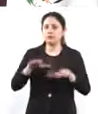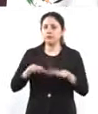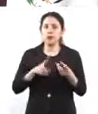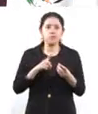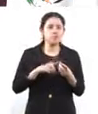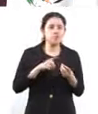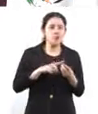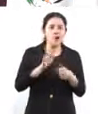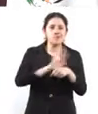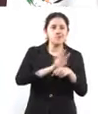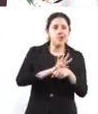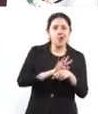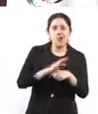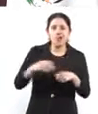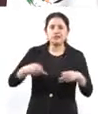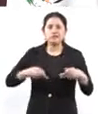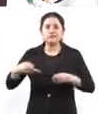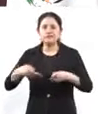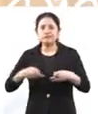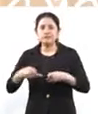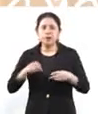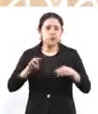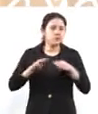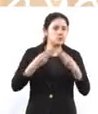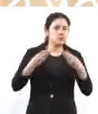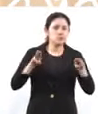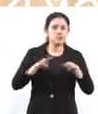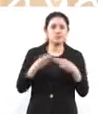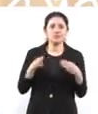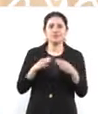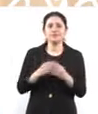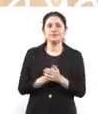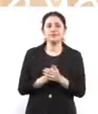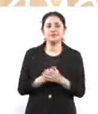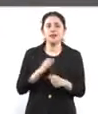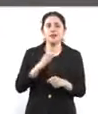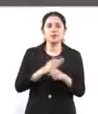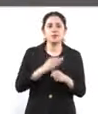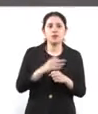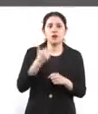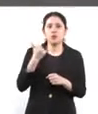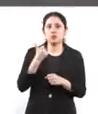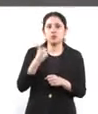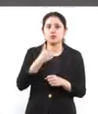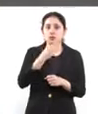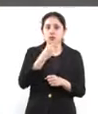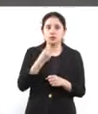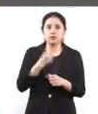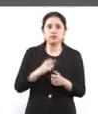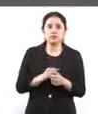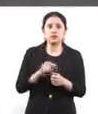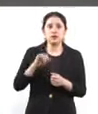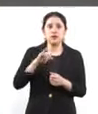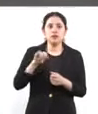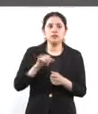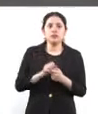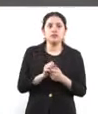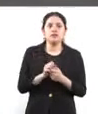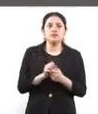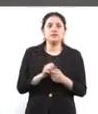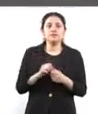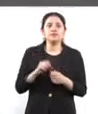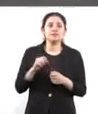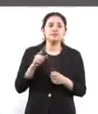teatro en otro lado y la música aquí. Ahorita Pepe y, bueno, perdón, José Merino va a presentar cómo va a operar y también,